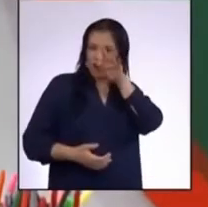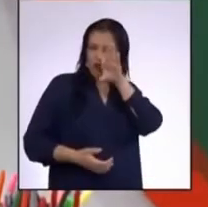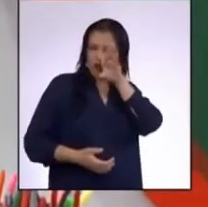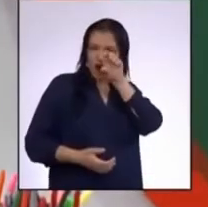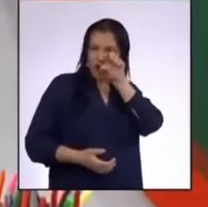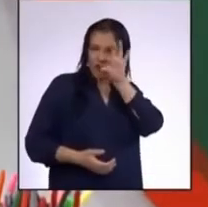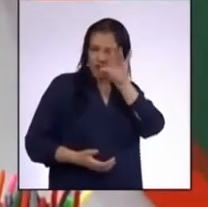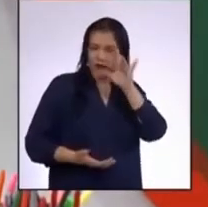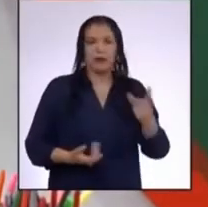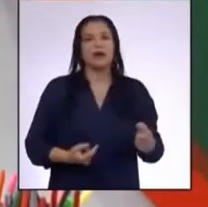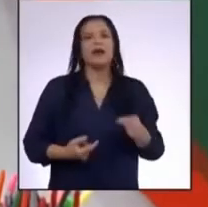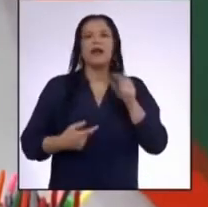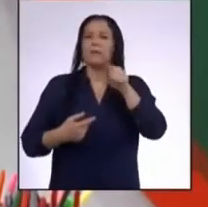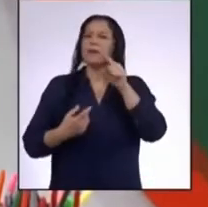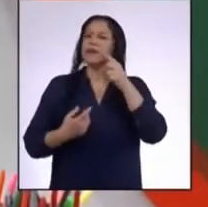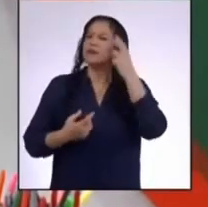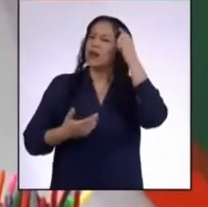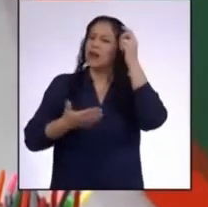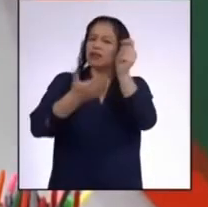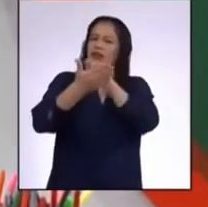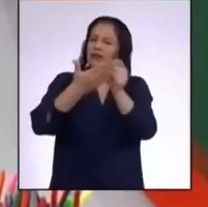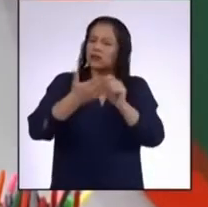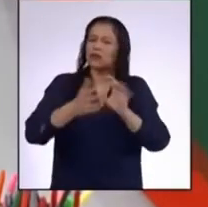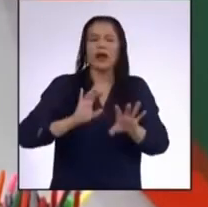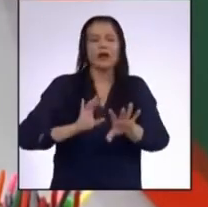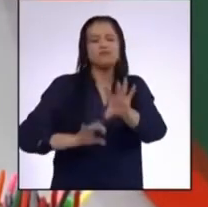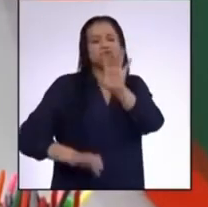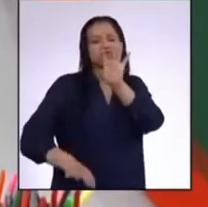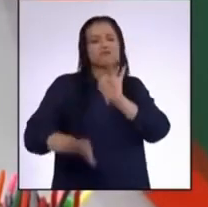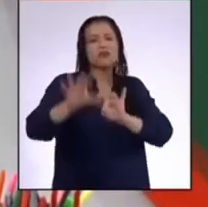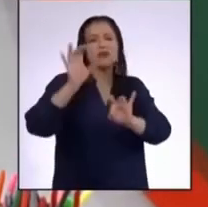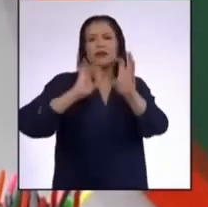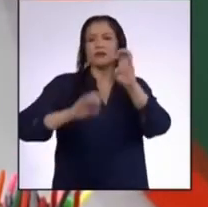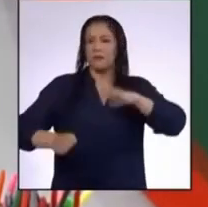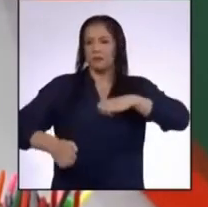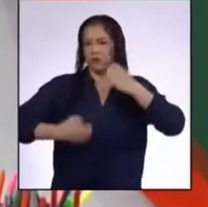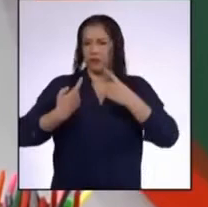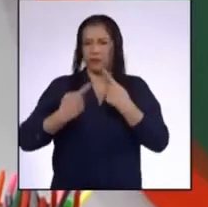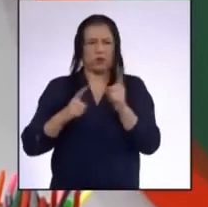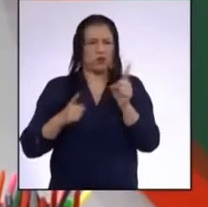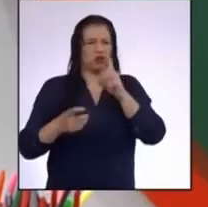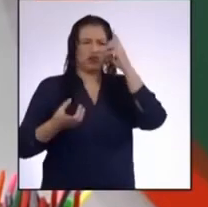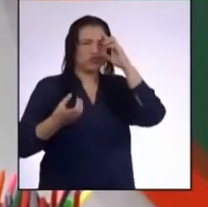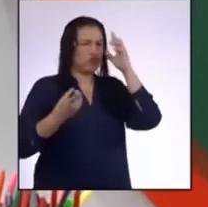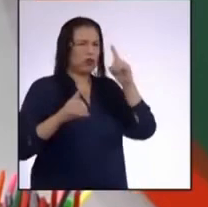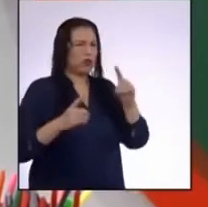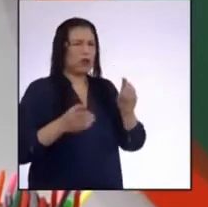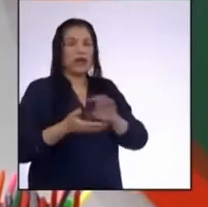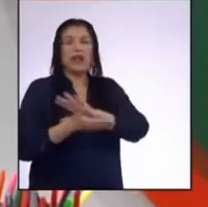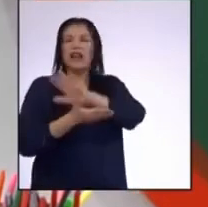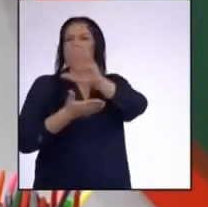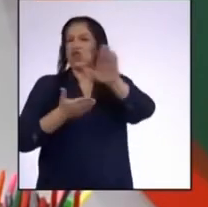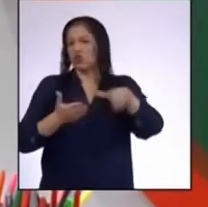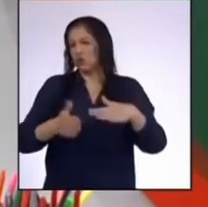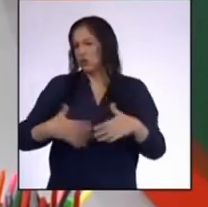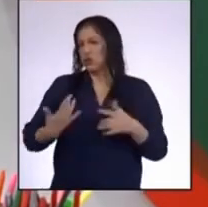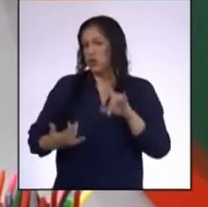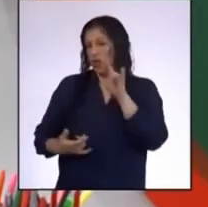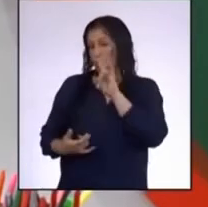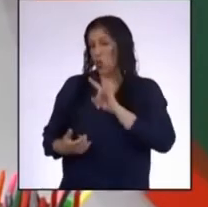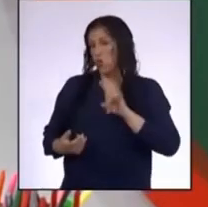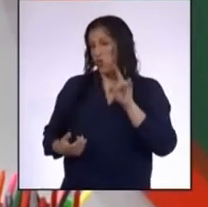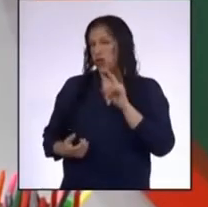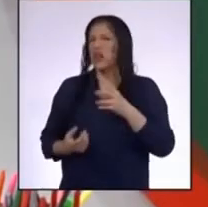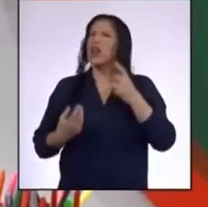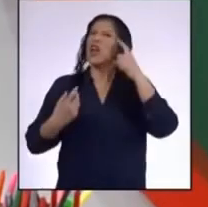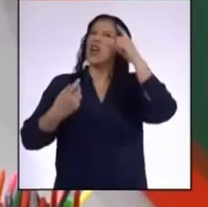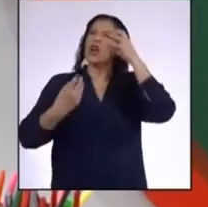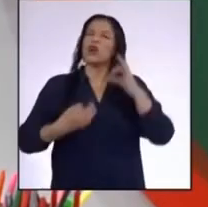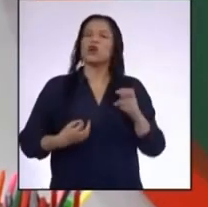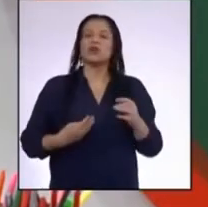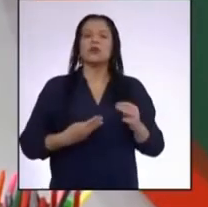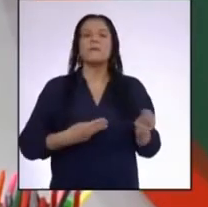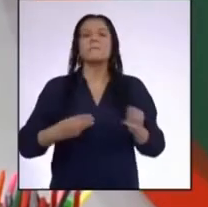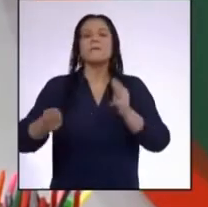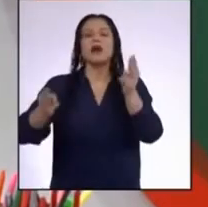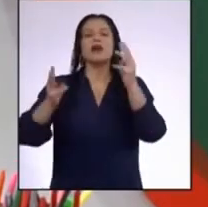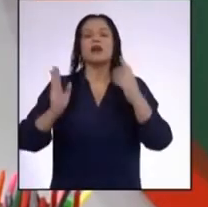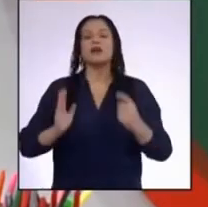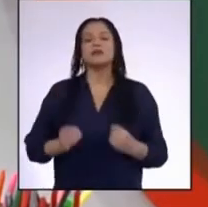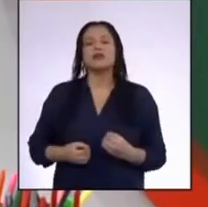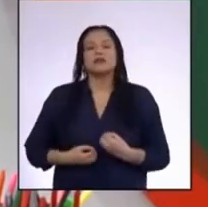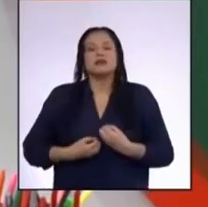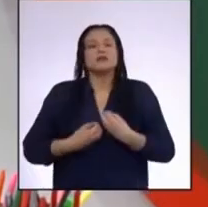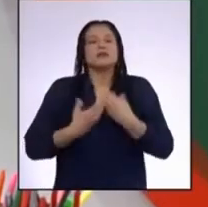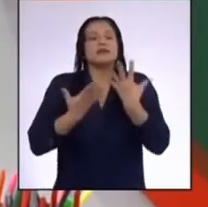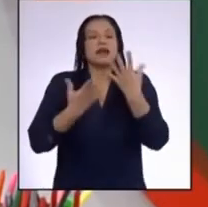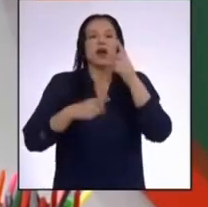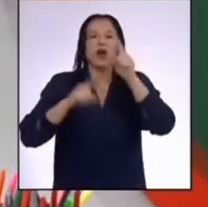creo que el texto ayuda a identificar las emociones Pero no estoy de acuerdo con que todas sirvan para algo Creo que son formas de expresarnos donde algunas